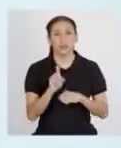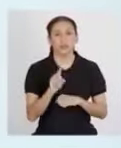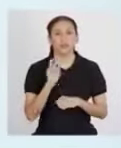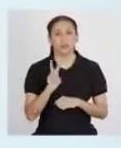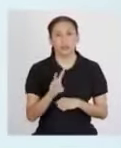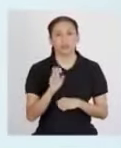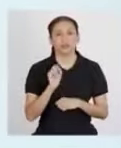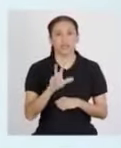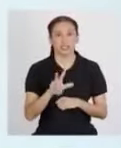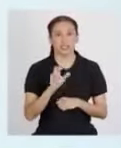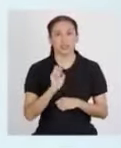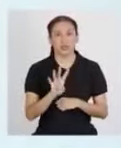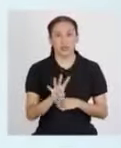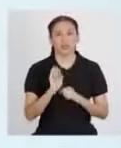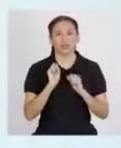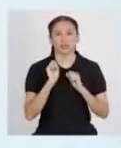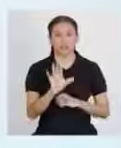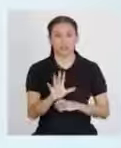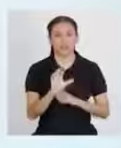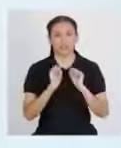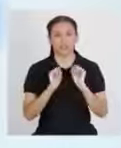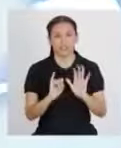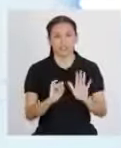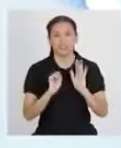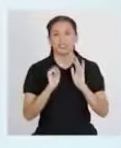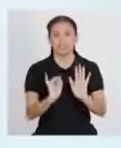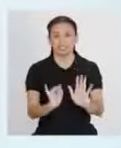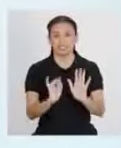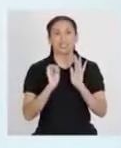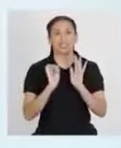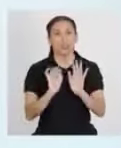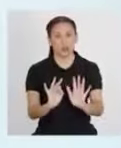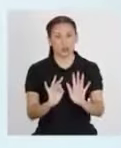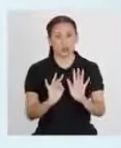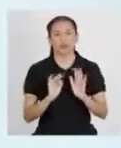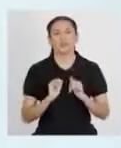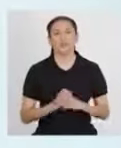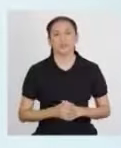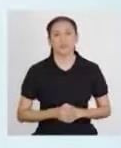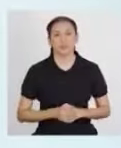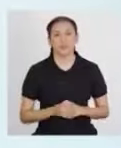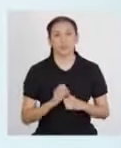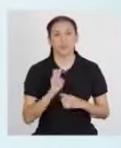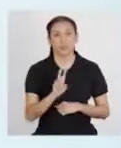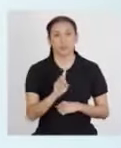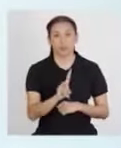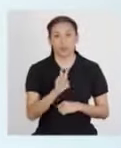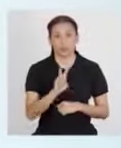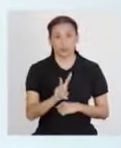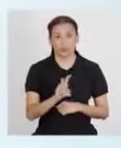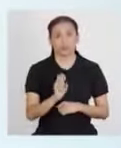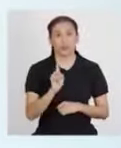Un, dos, tres, cuatro, cinco, seis, siete, ocho.